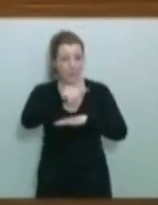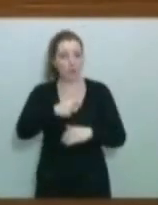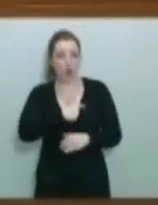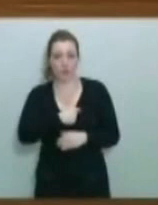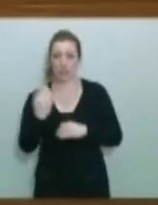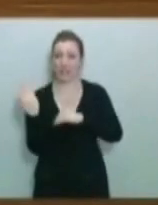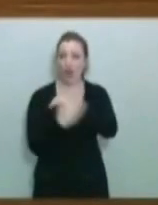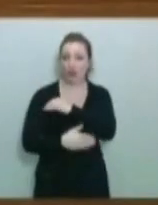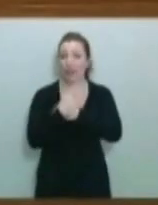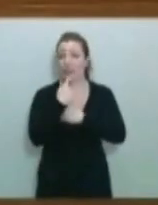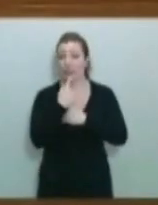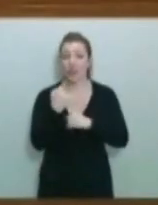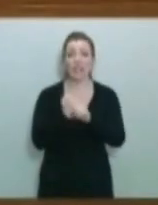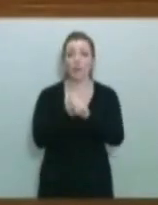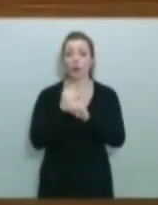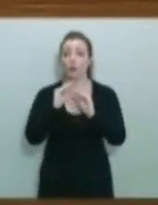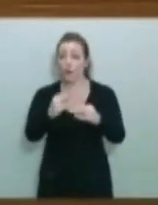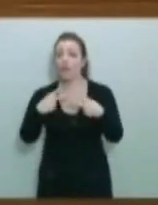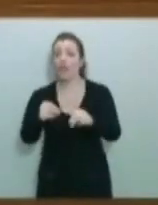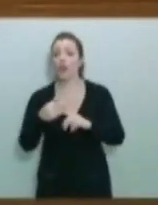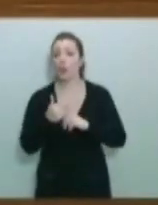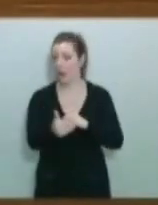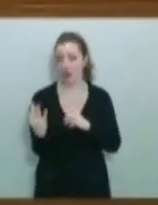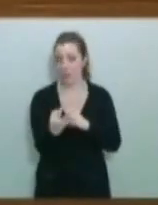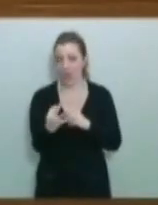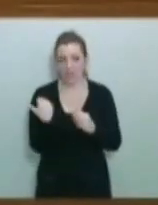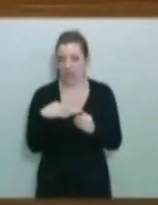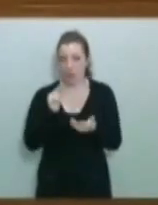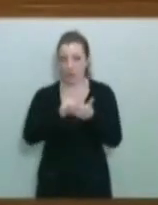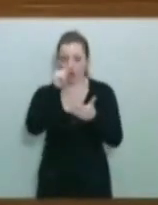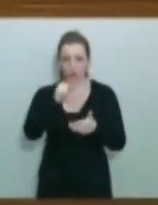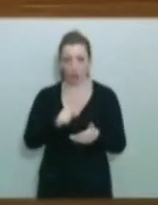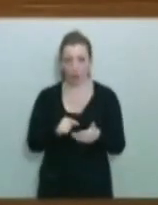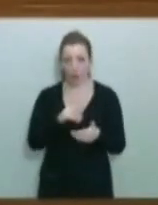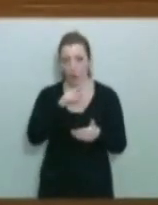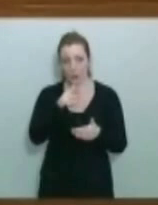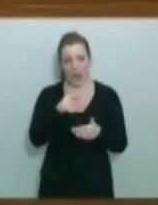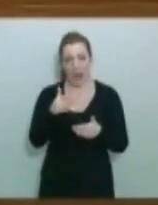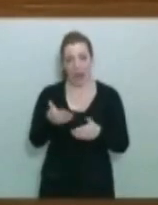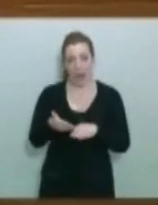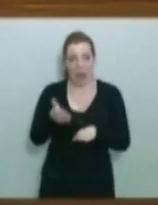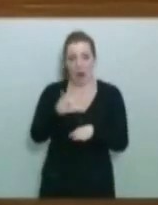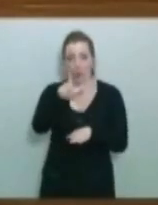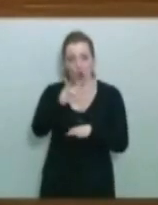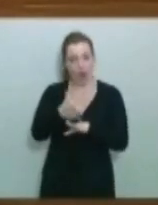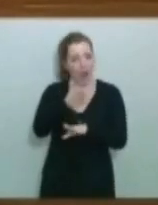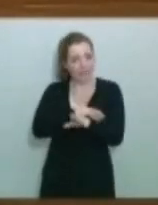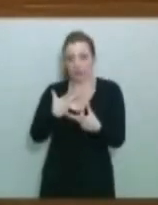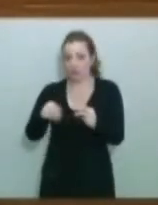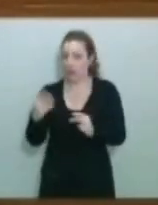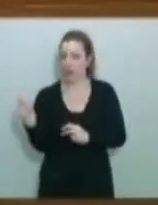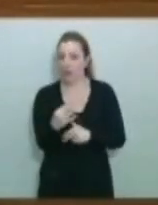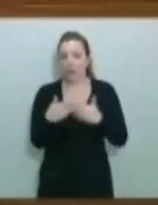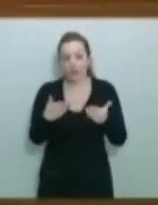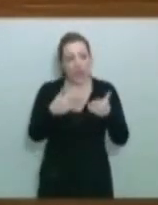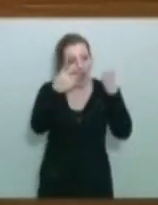Y les dice cuándo tienen que acabar su trabajo y de forma inmediata, ¿no?, antes de que acabe el actual periodo de sesiones. Me imagino que se refiere a usted